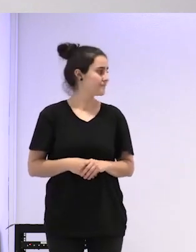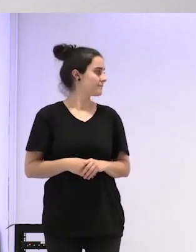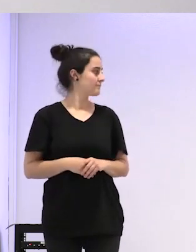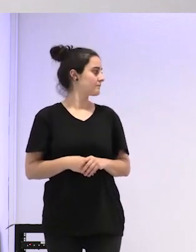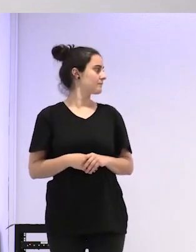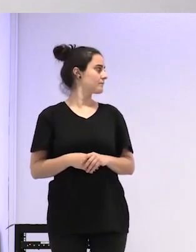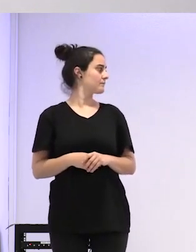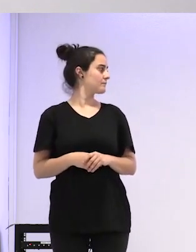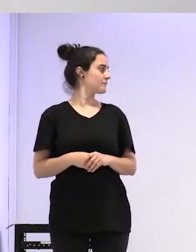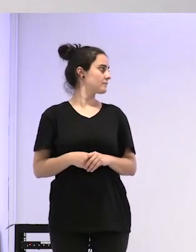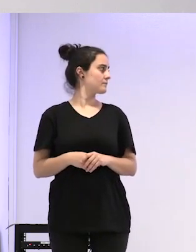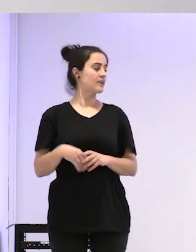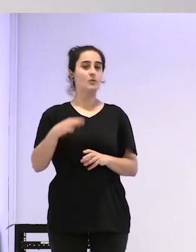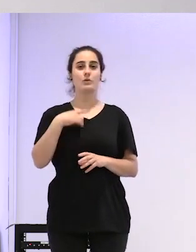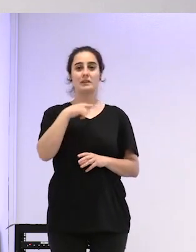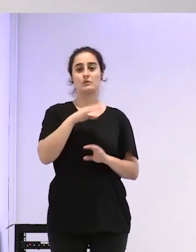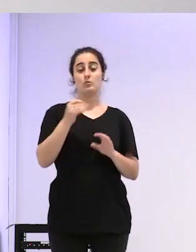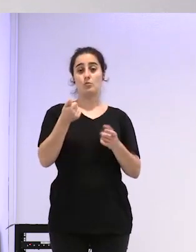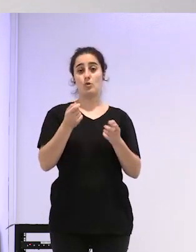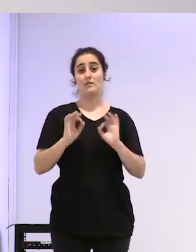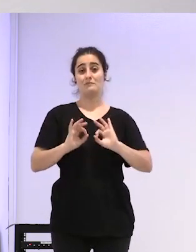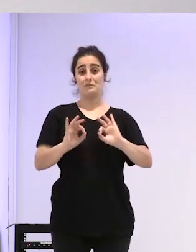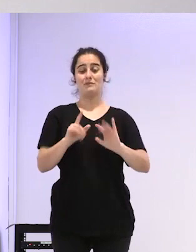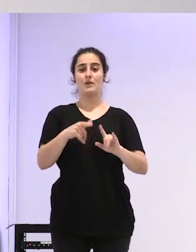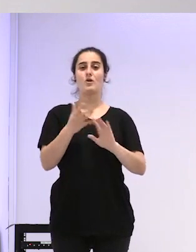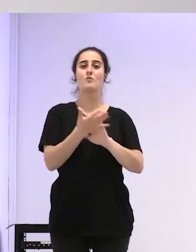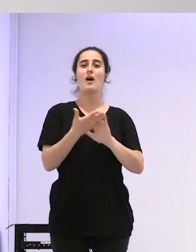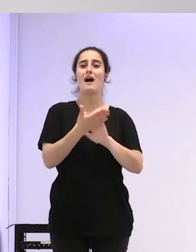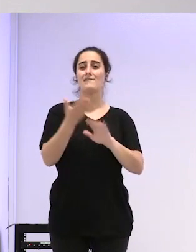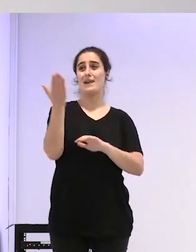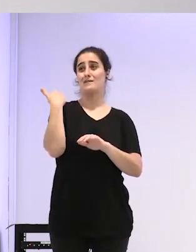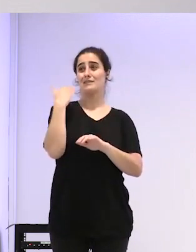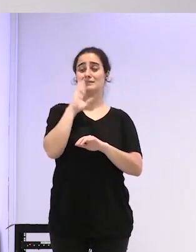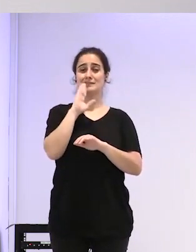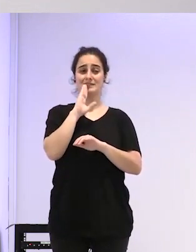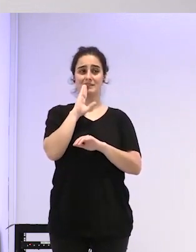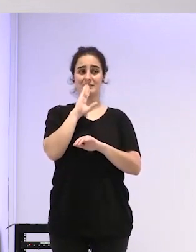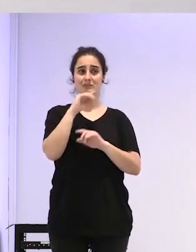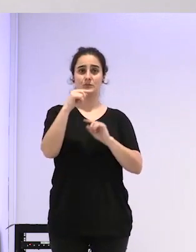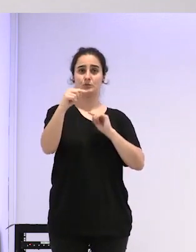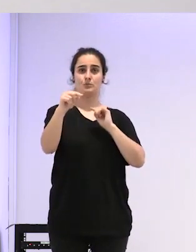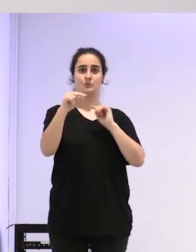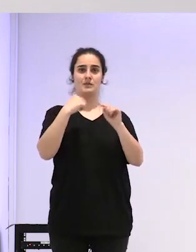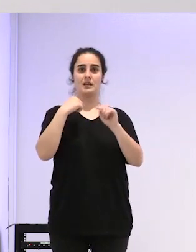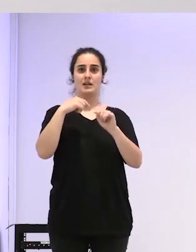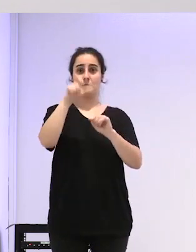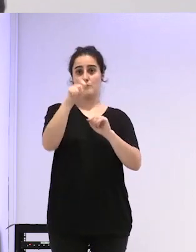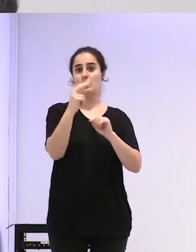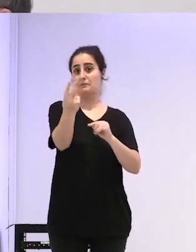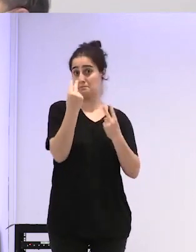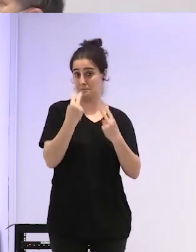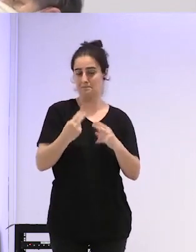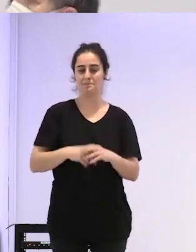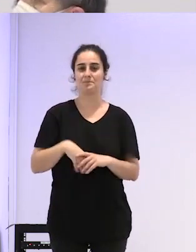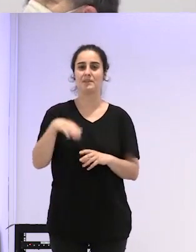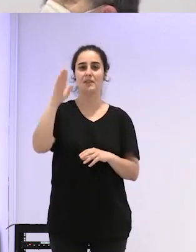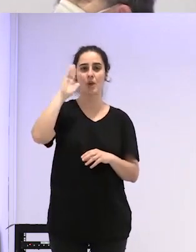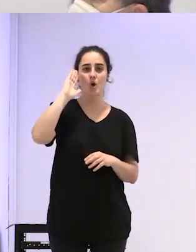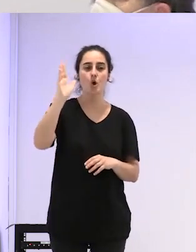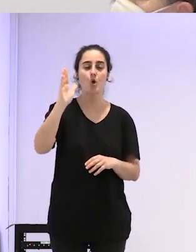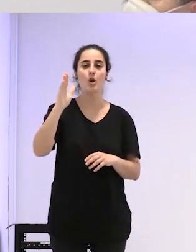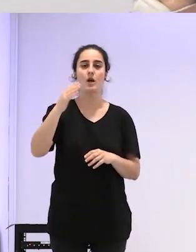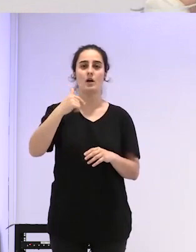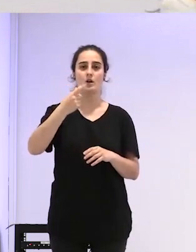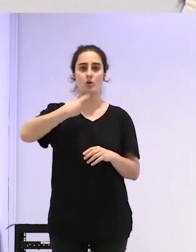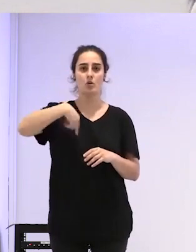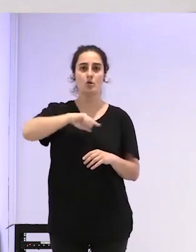poco igual un poco específico pero está relacionado a lo que hablabas antes es un mensaje de alguien que nos está viendo dice hola somos adres